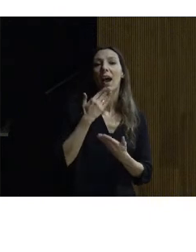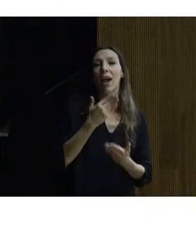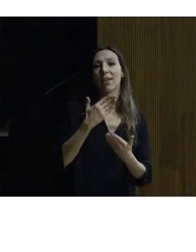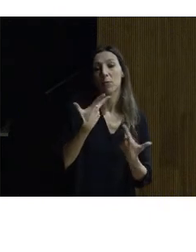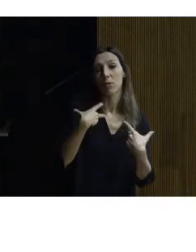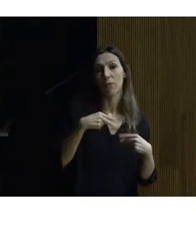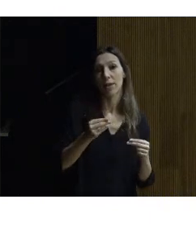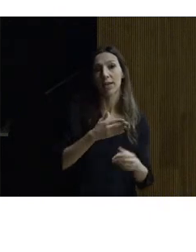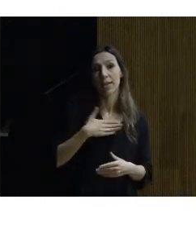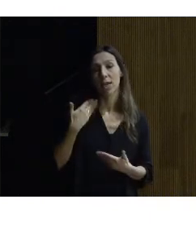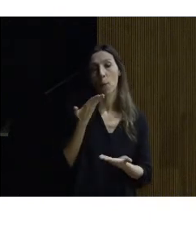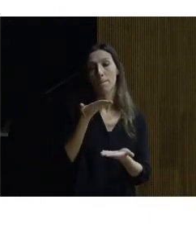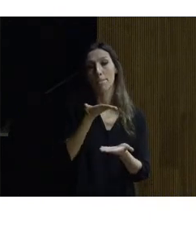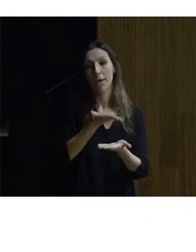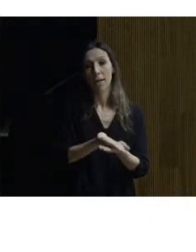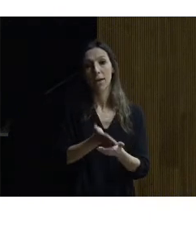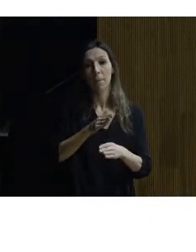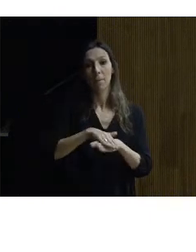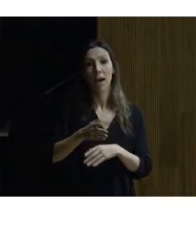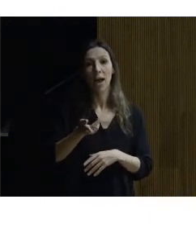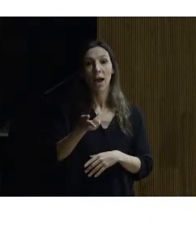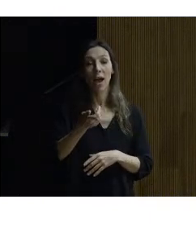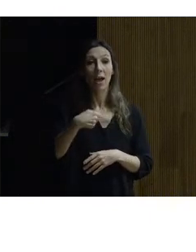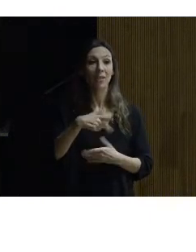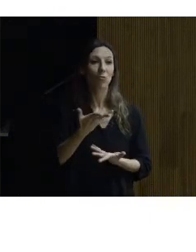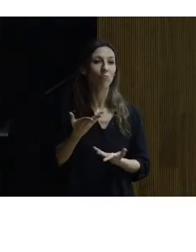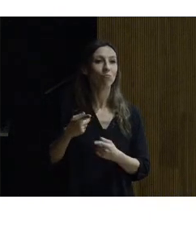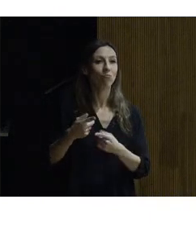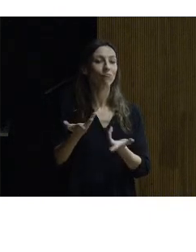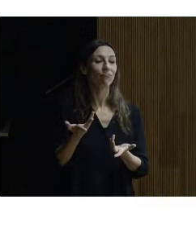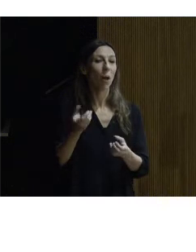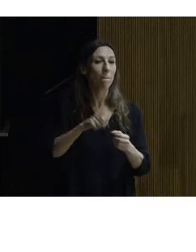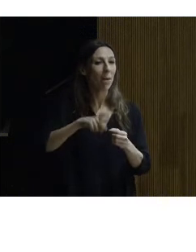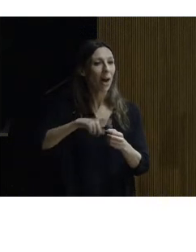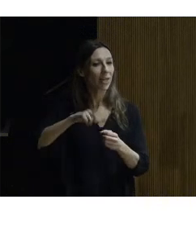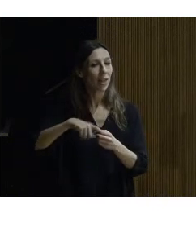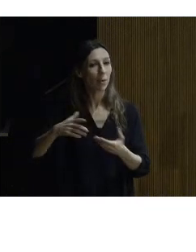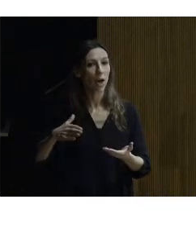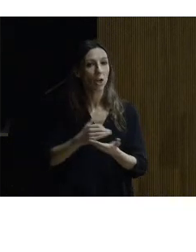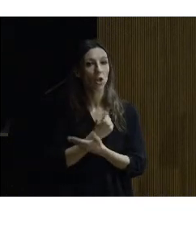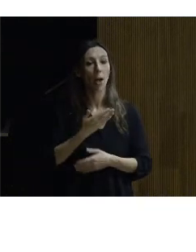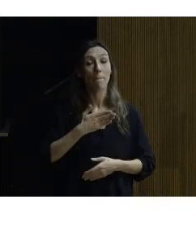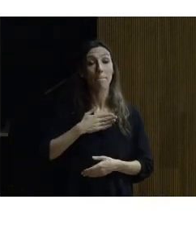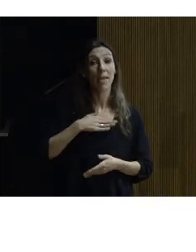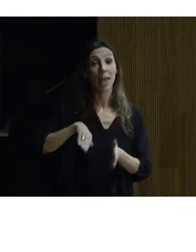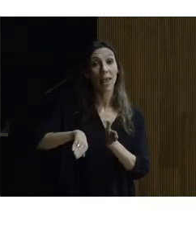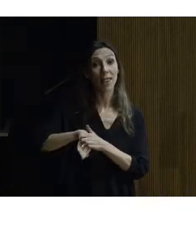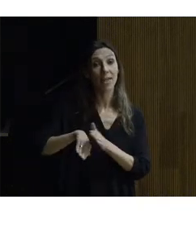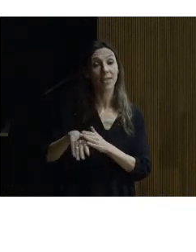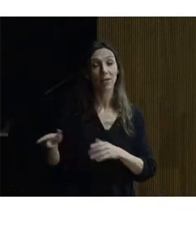pedir una cosa para que esto sea un poco más participativo tengo a mi derecha a Demetrio Casado